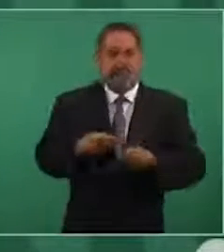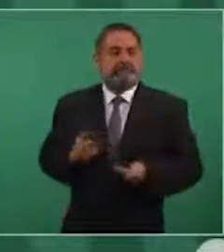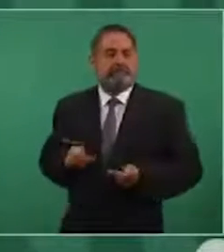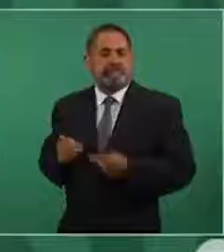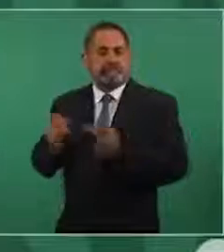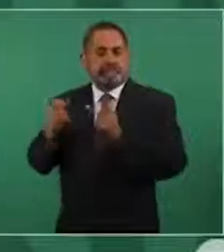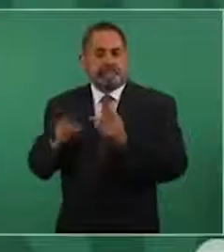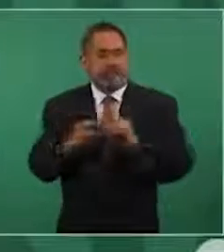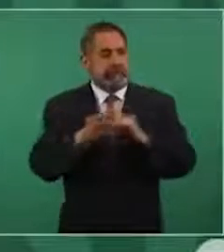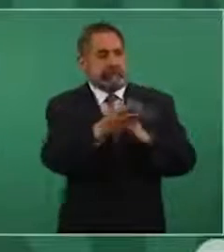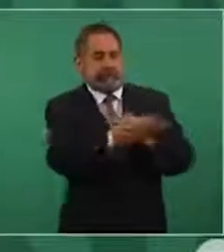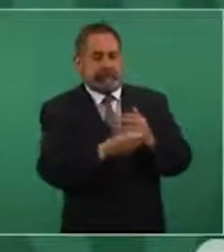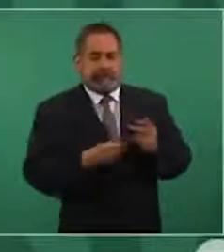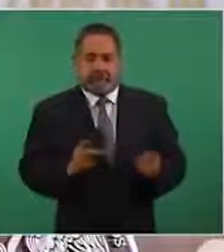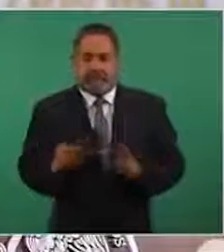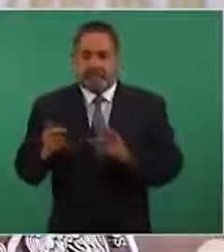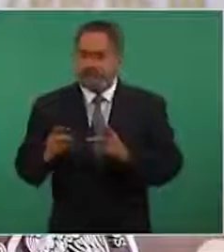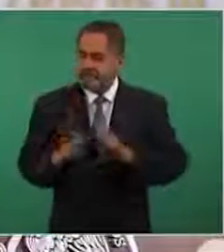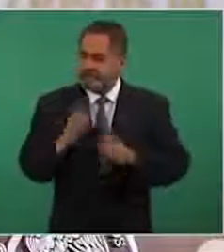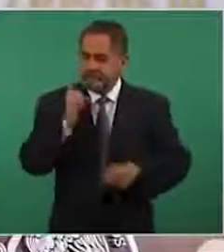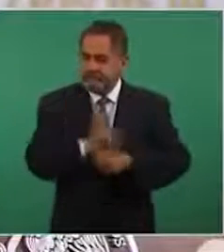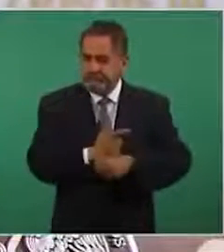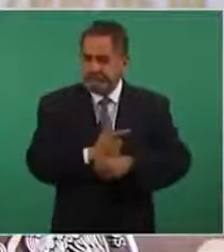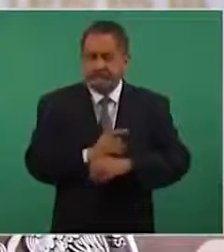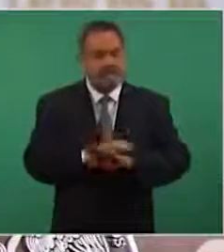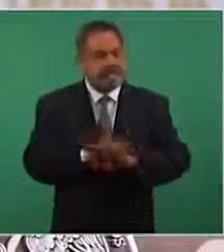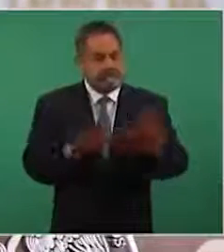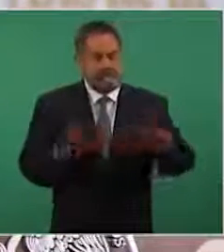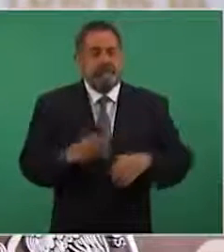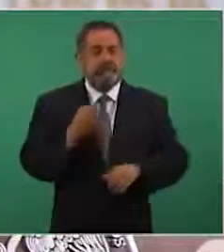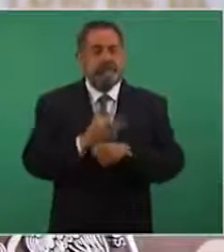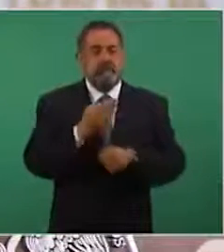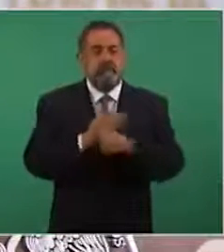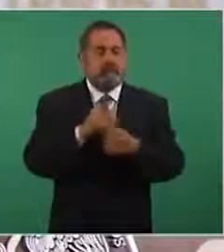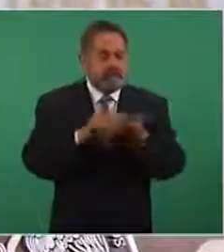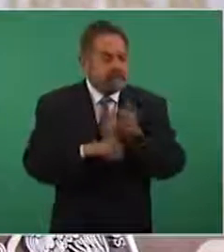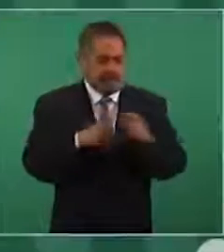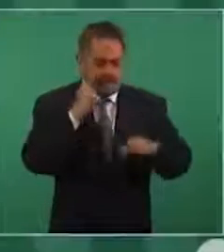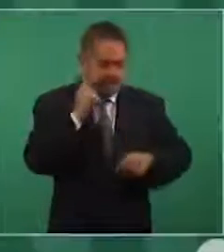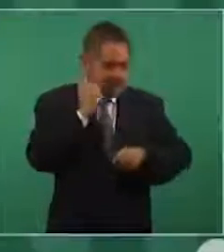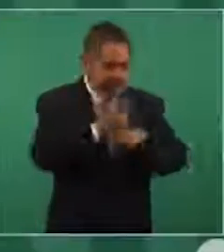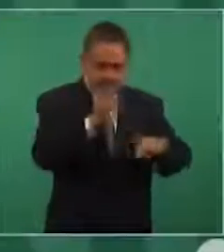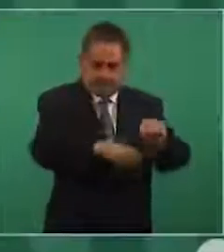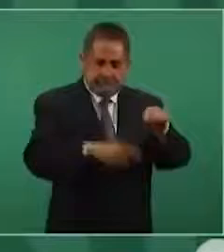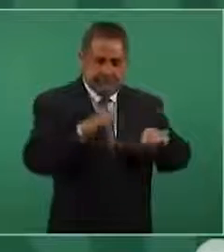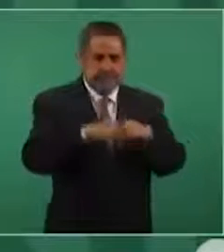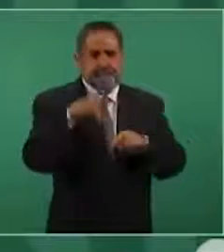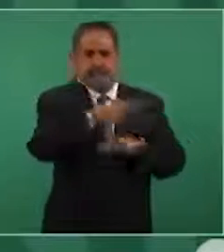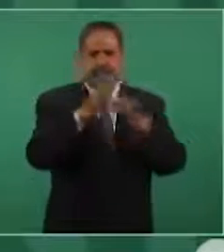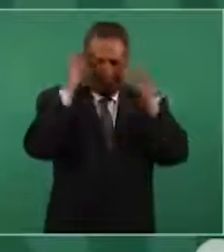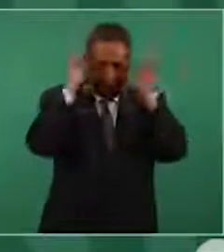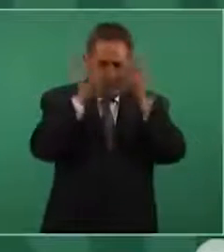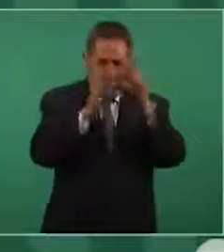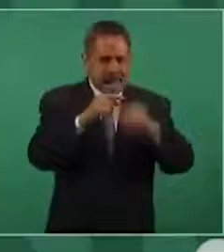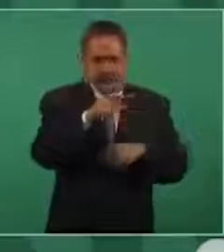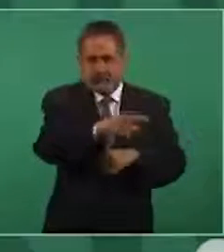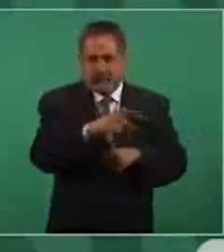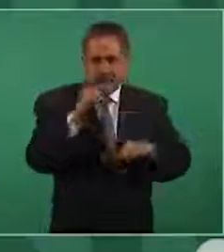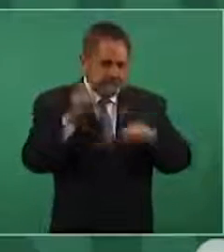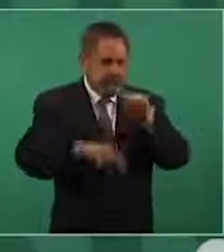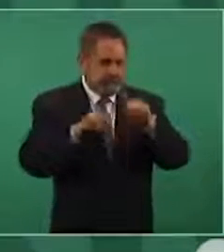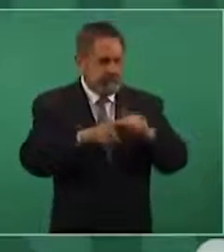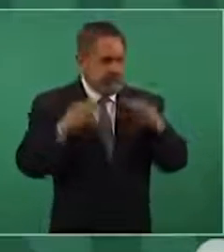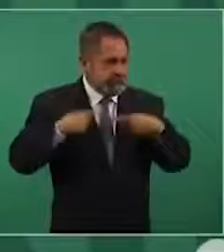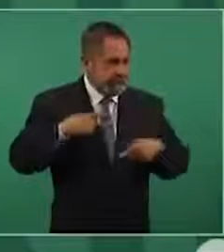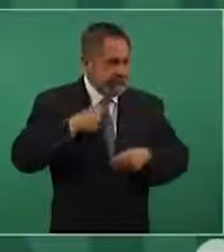se está llevando a cabo una limpia en aduanas. Ya